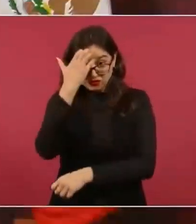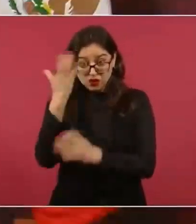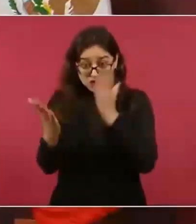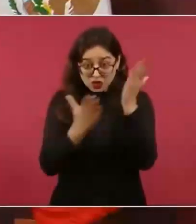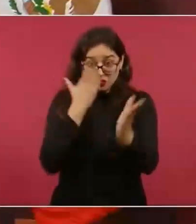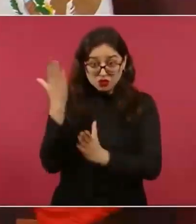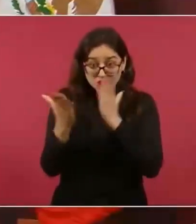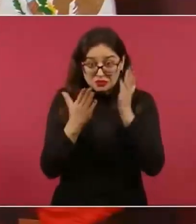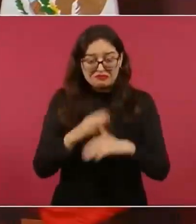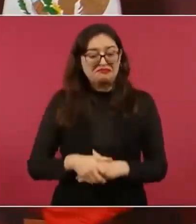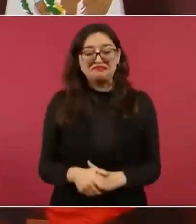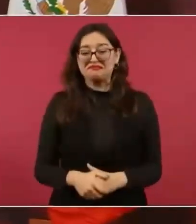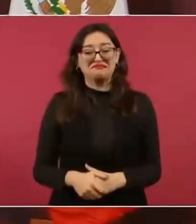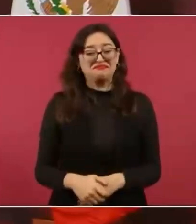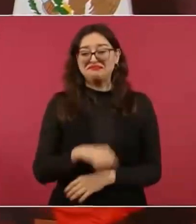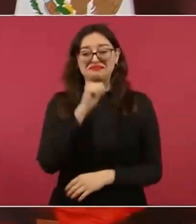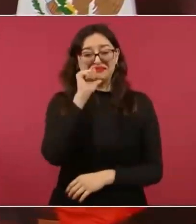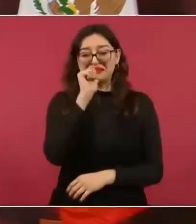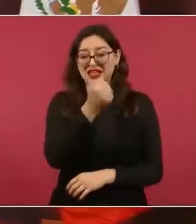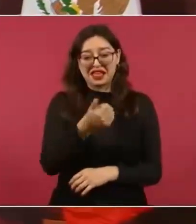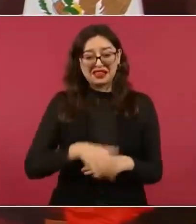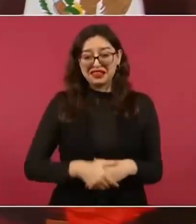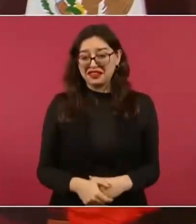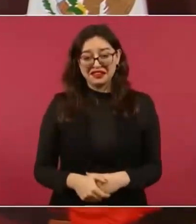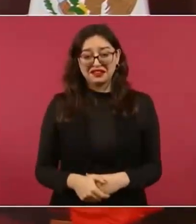los formaron ahí, en el CICEN.